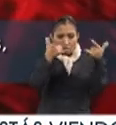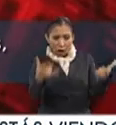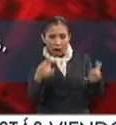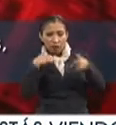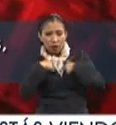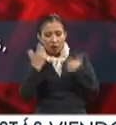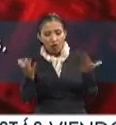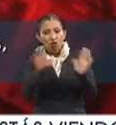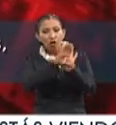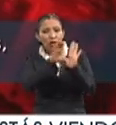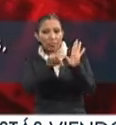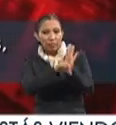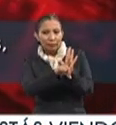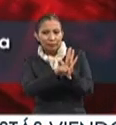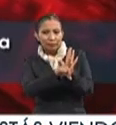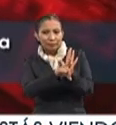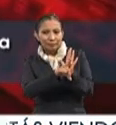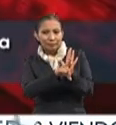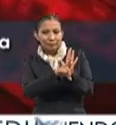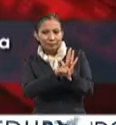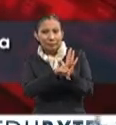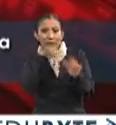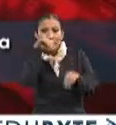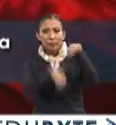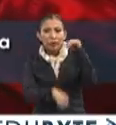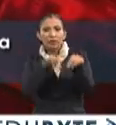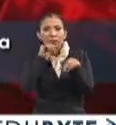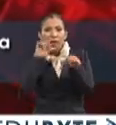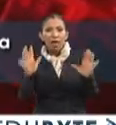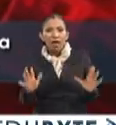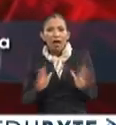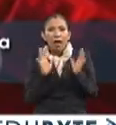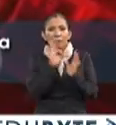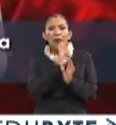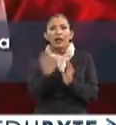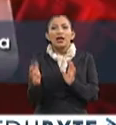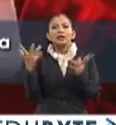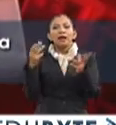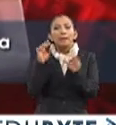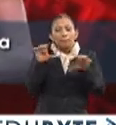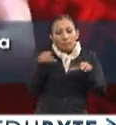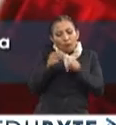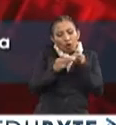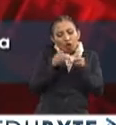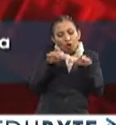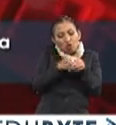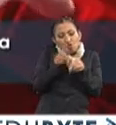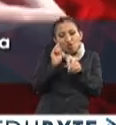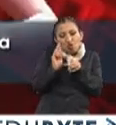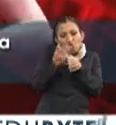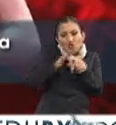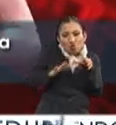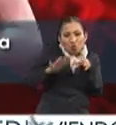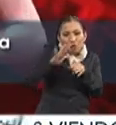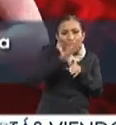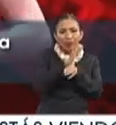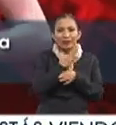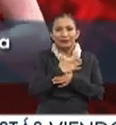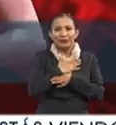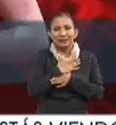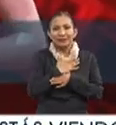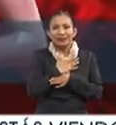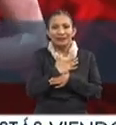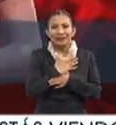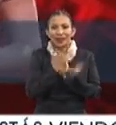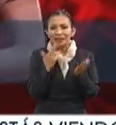I do them with code. Programming gives me this amazing power to build my whole little universe